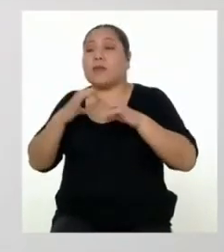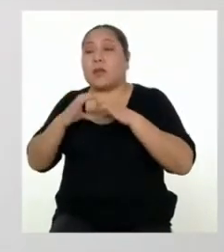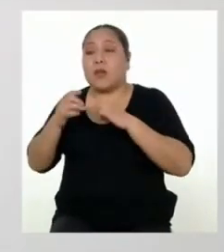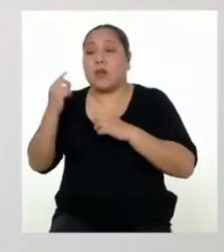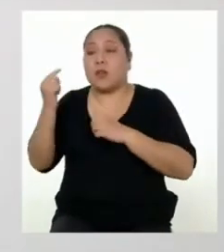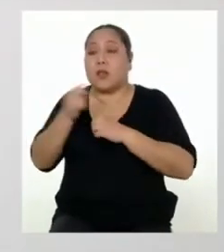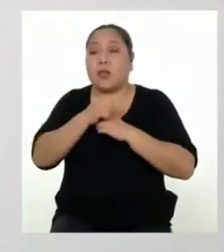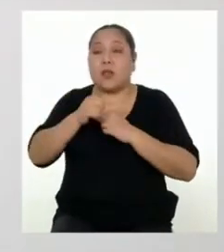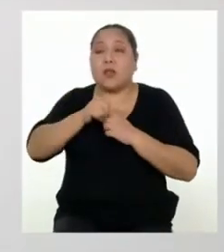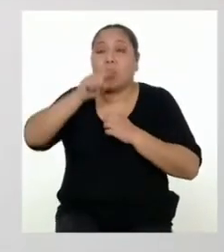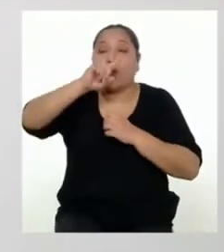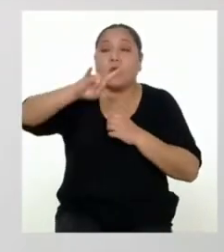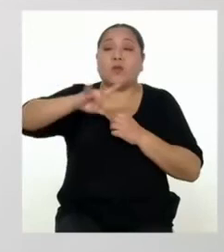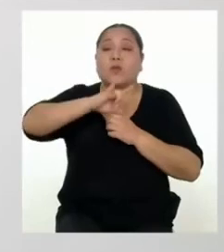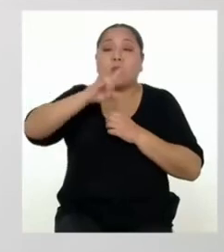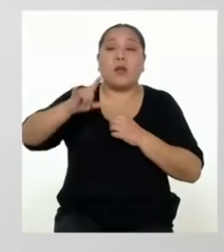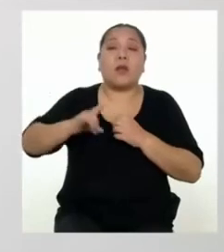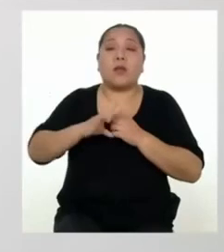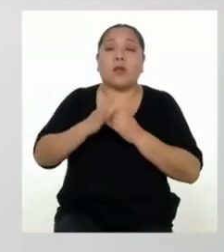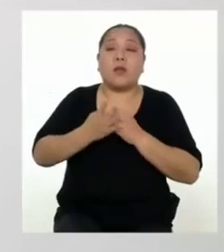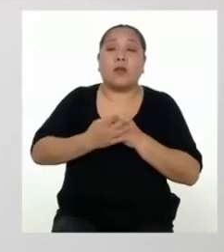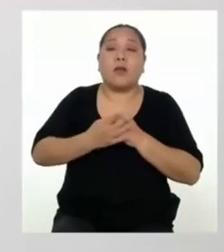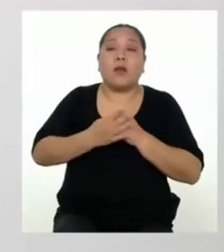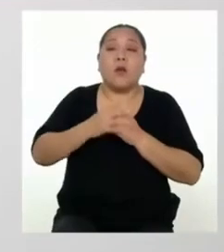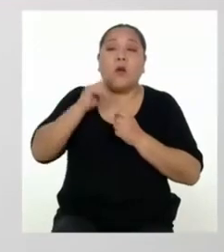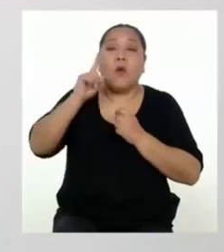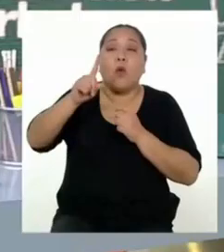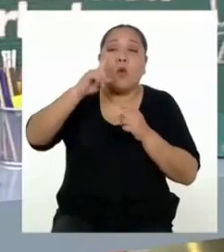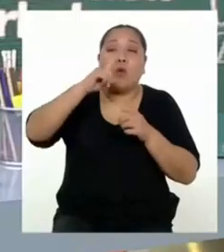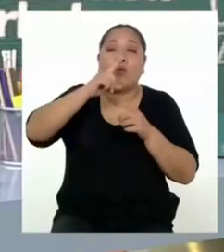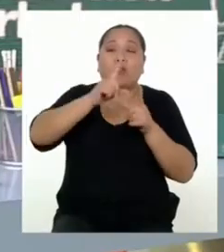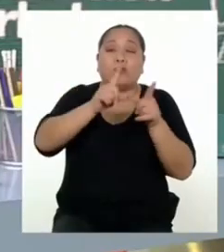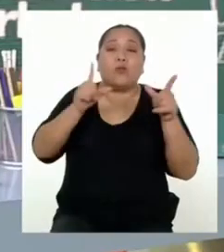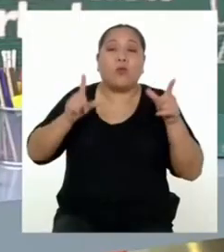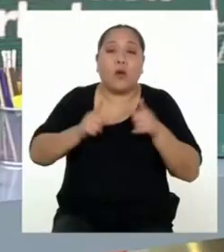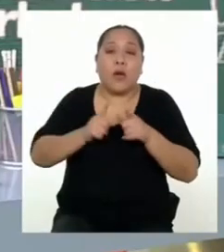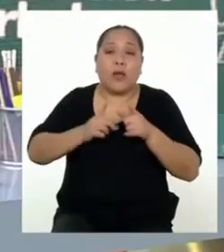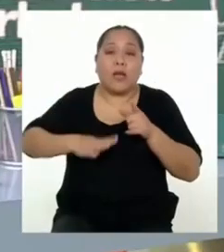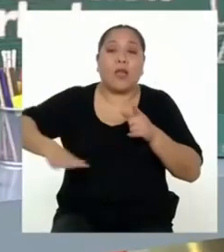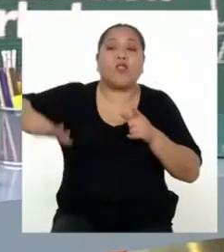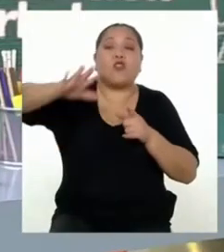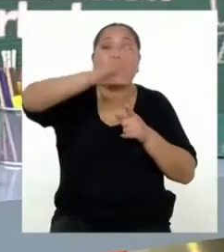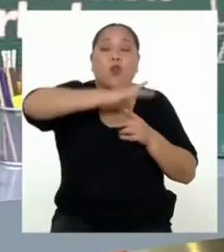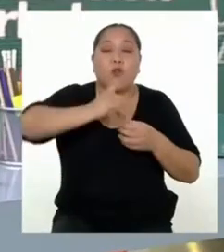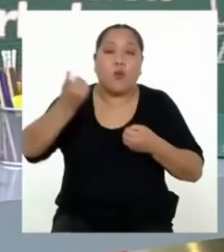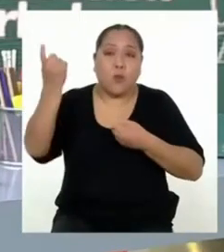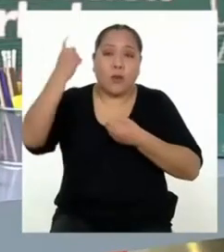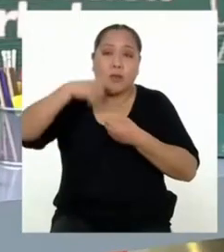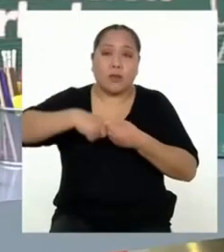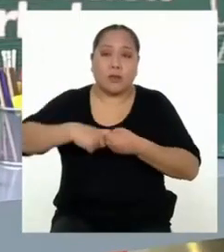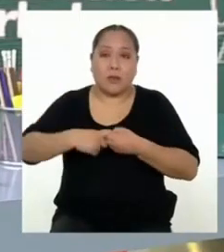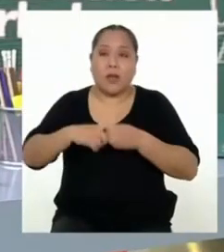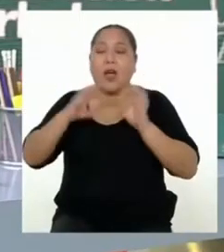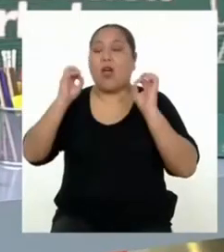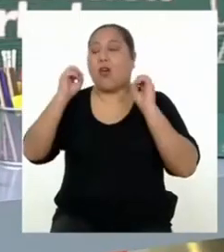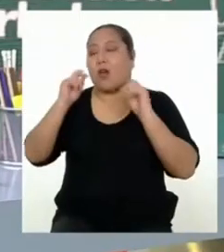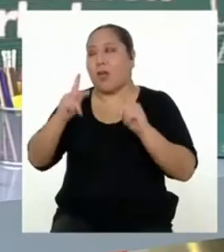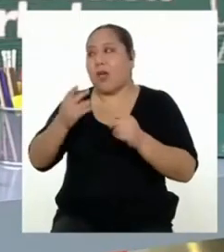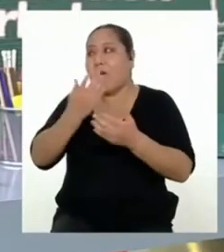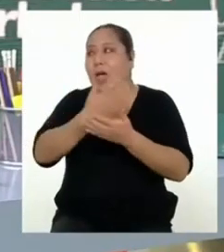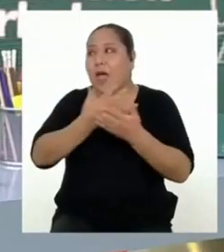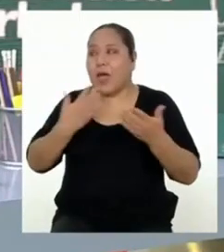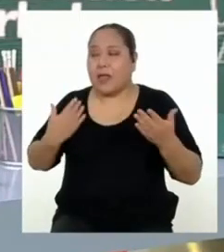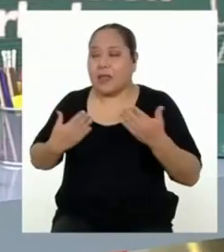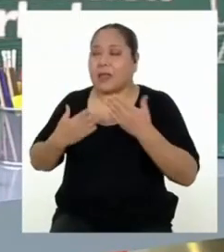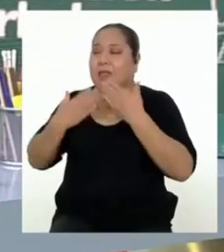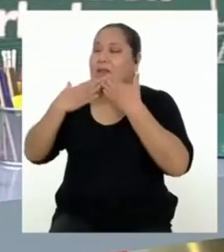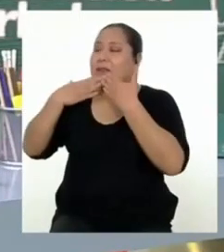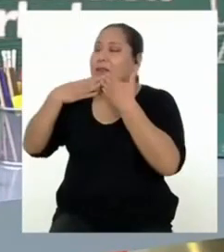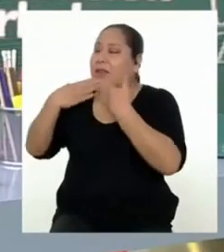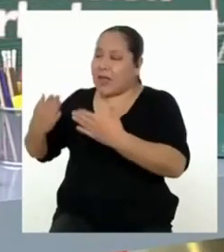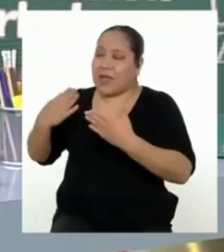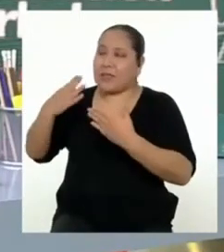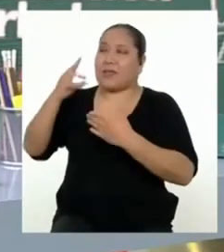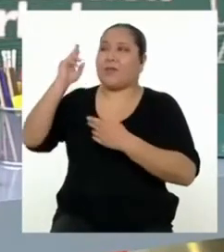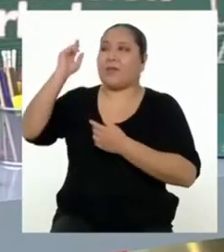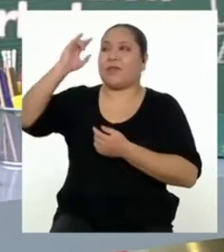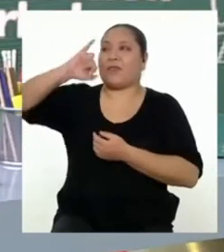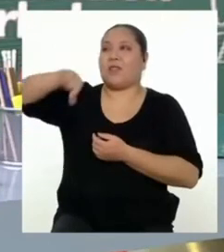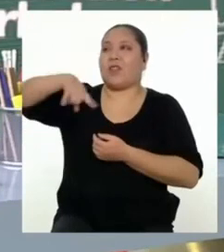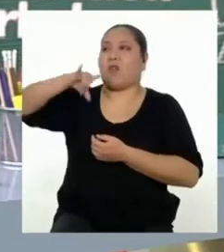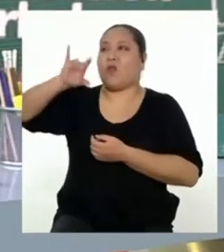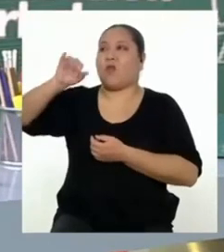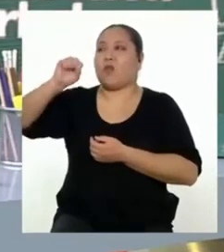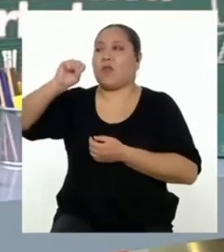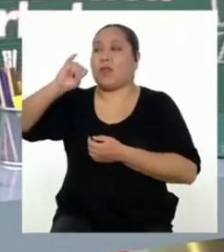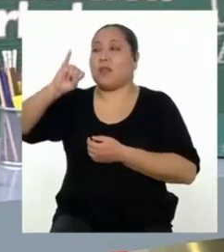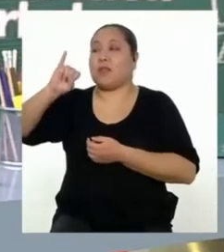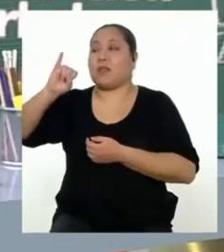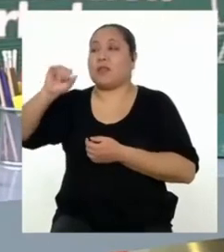espacio que les sea de utilidad a todos y todas. Ahora sí, antes de despedirnos, le damos las gracias a la profesora Yulisa